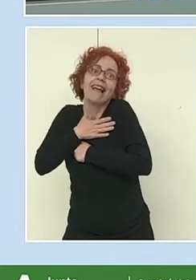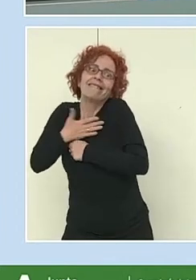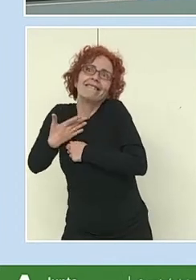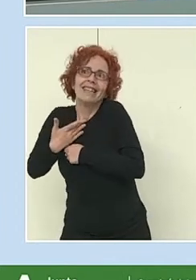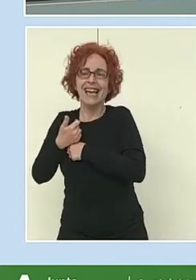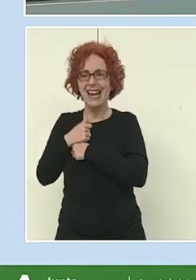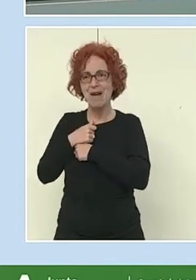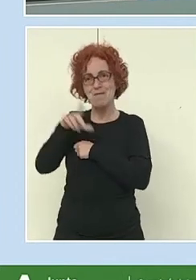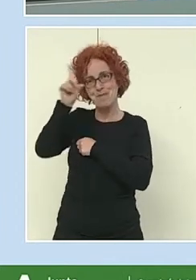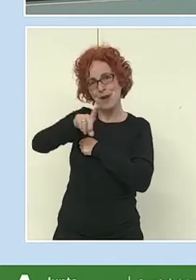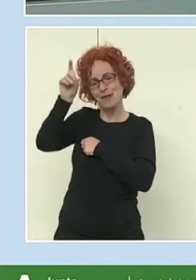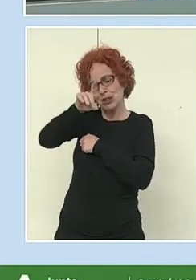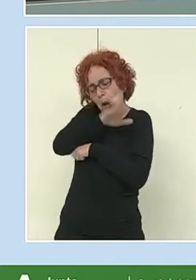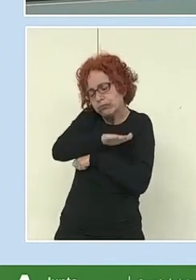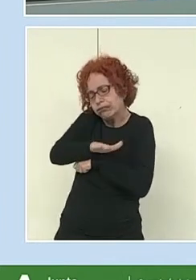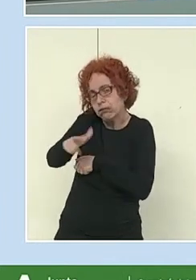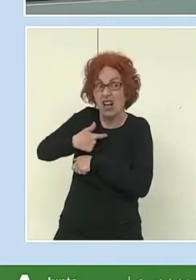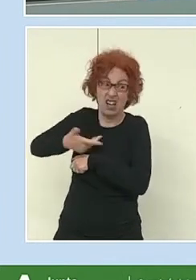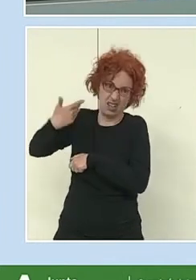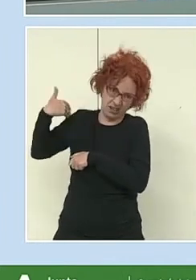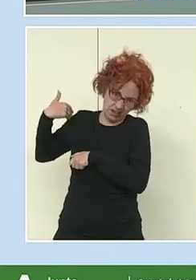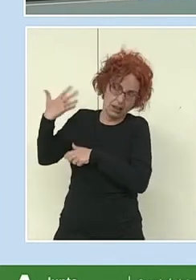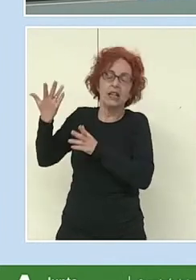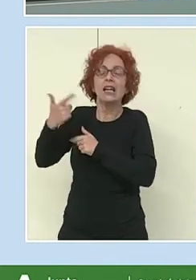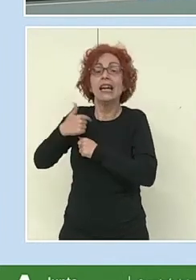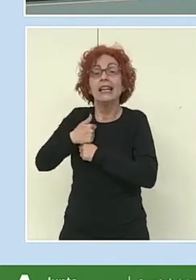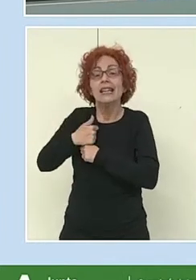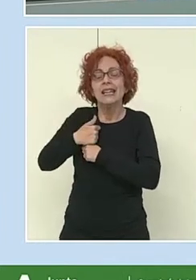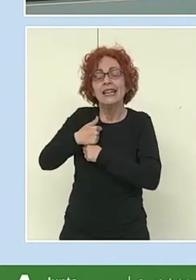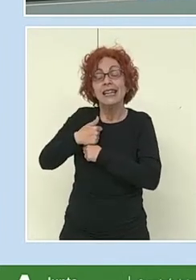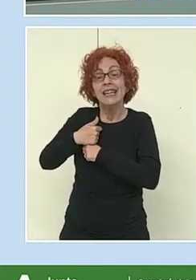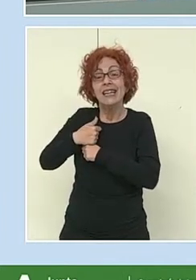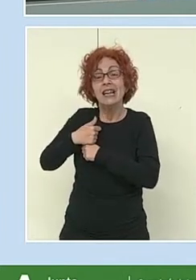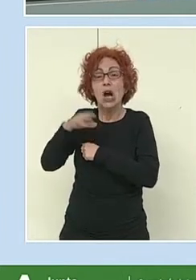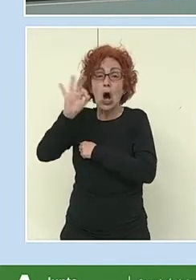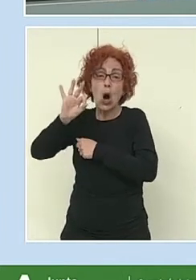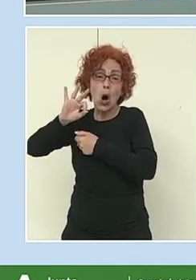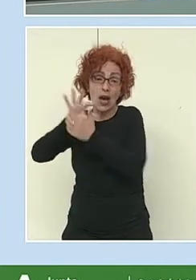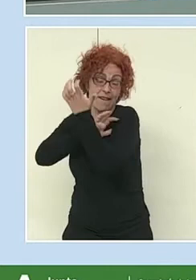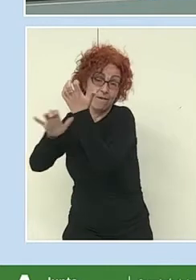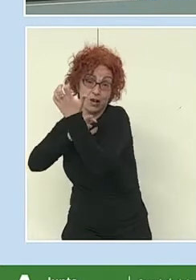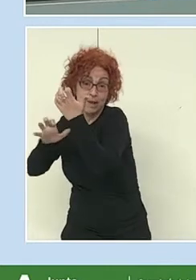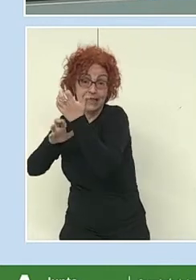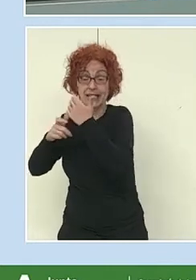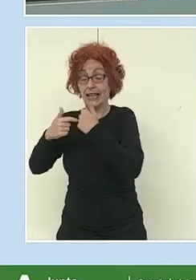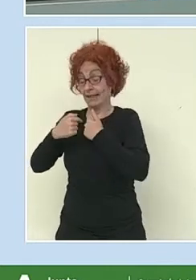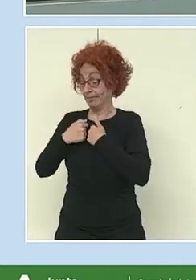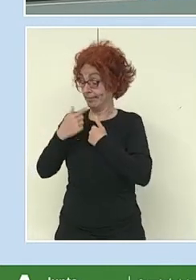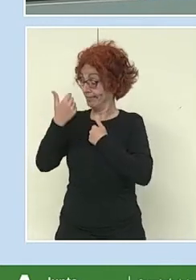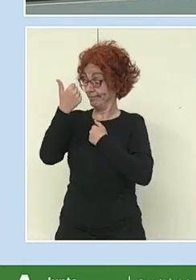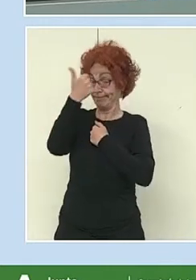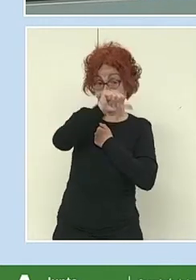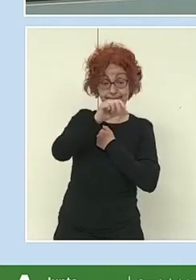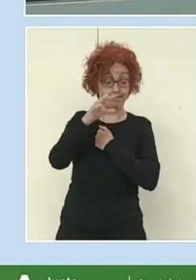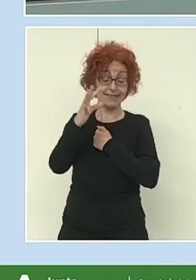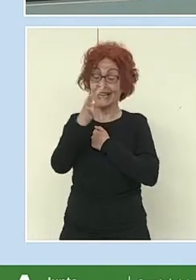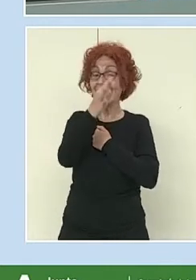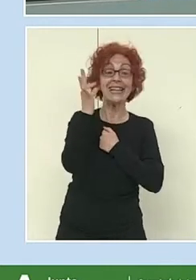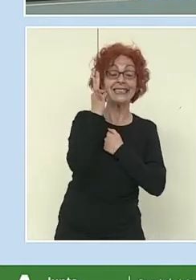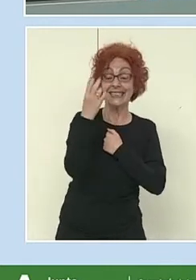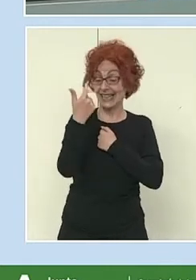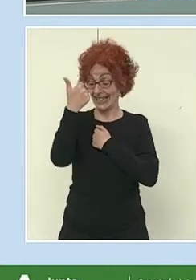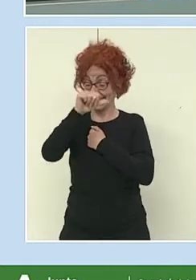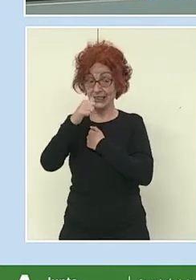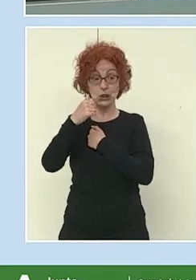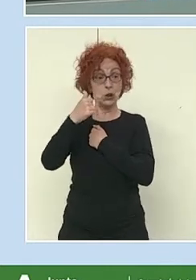que es un sueño antiguo, o informático. Y ese equipo de orientación profesional, con ese sesgo que ya lleva sobre qué deberían